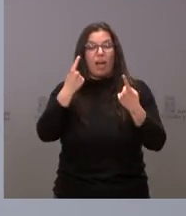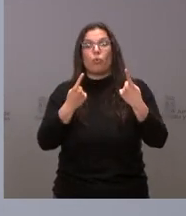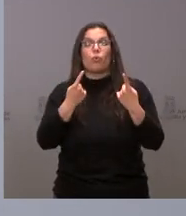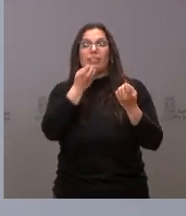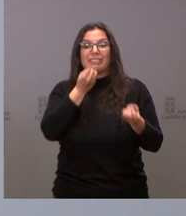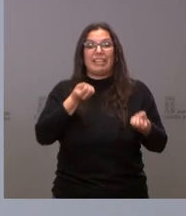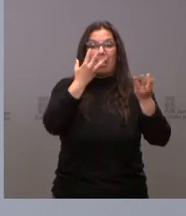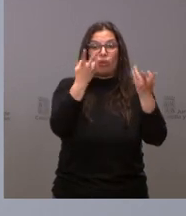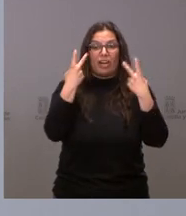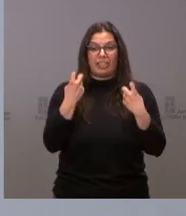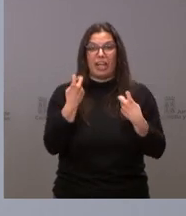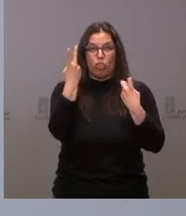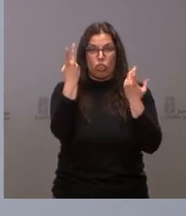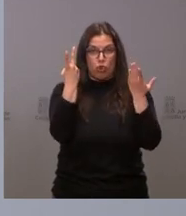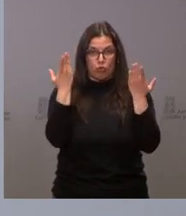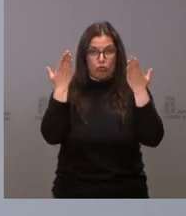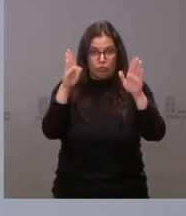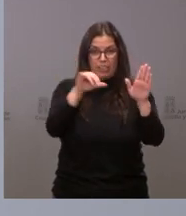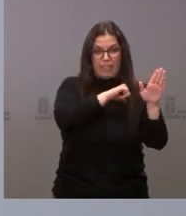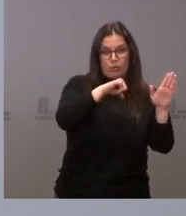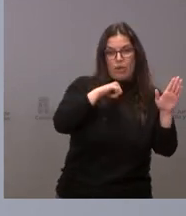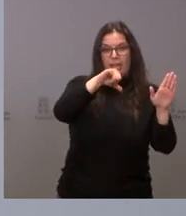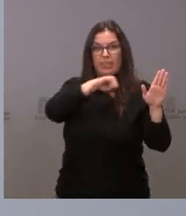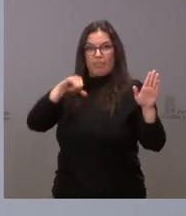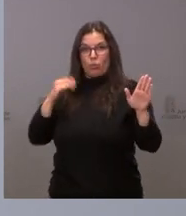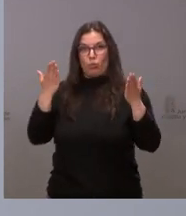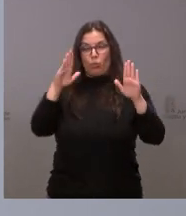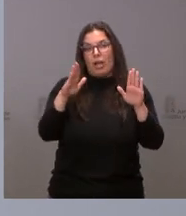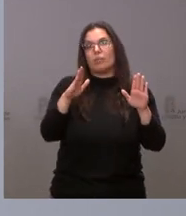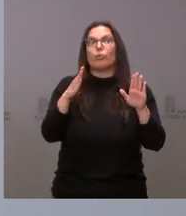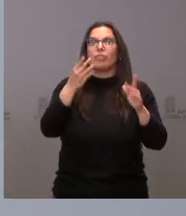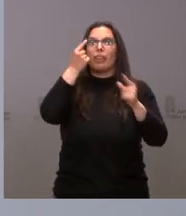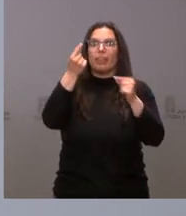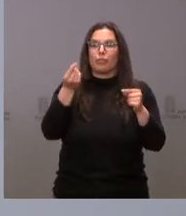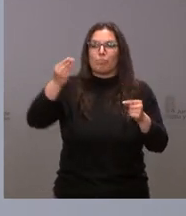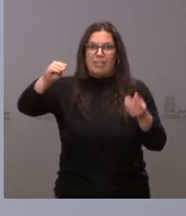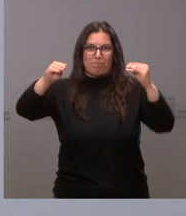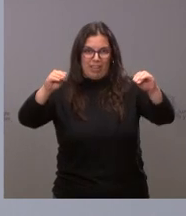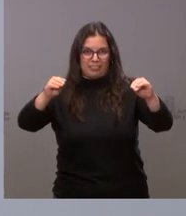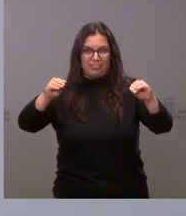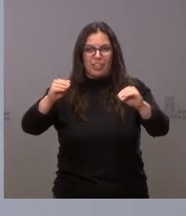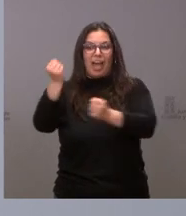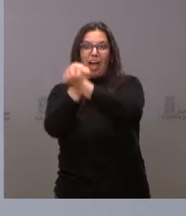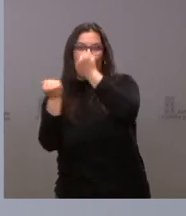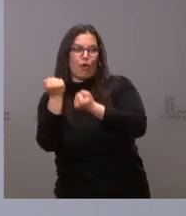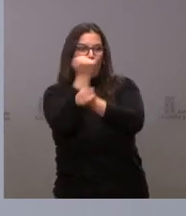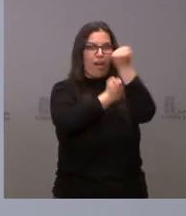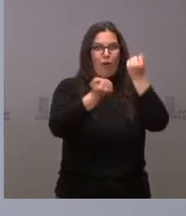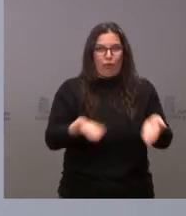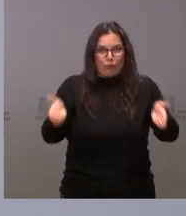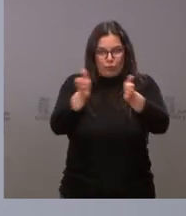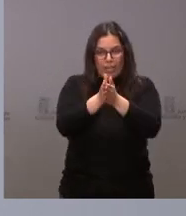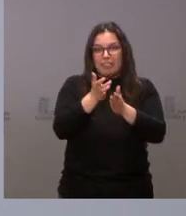declaraciones de la renta de carácter individual lógicamente son cifras acumulativas y por tanto en una familia donde tengamos